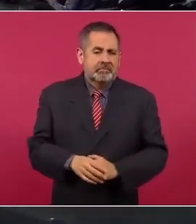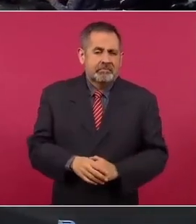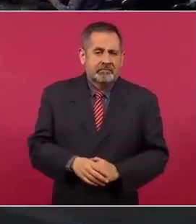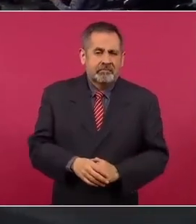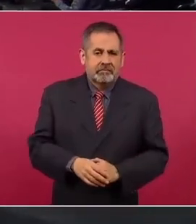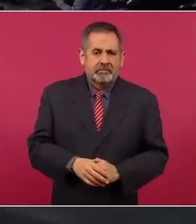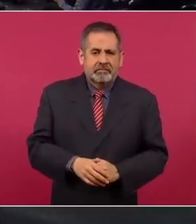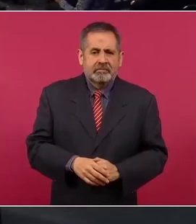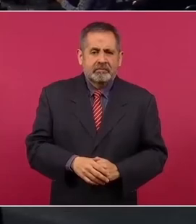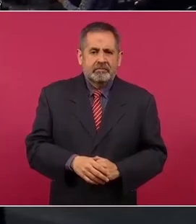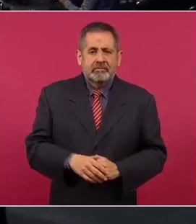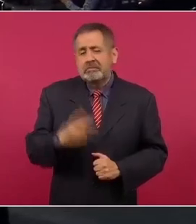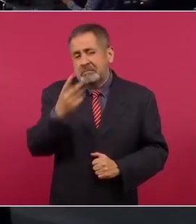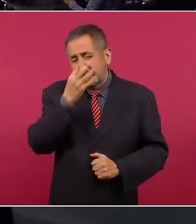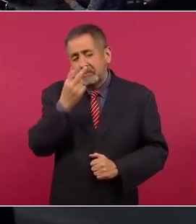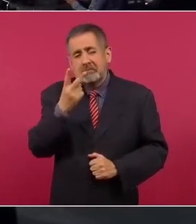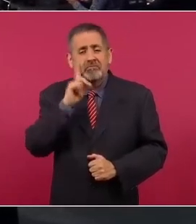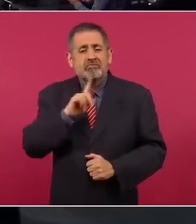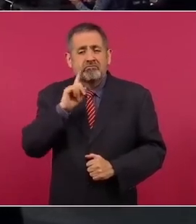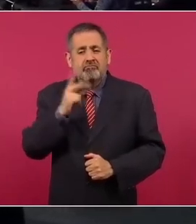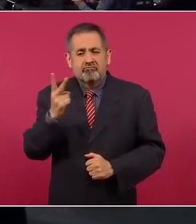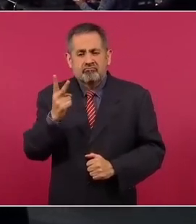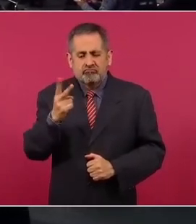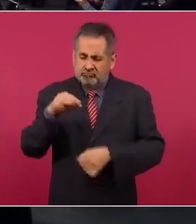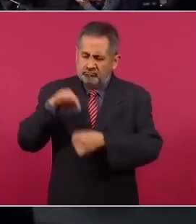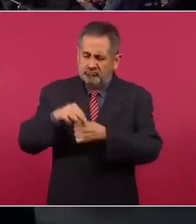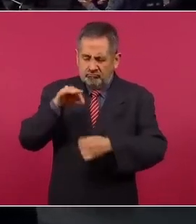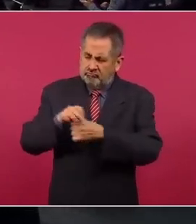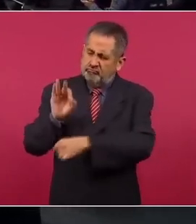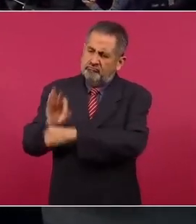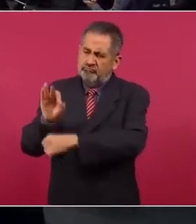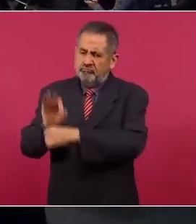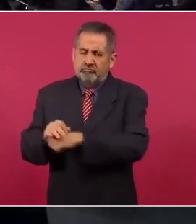Dos mujeres fueron las que votaron,